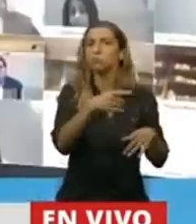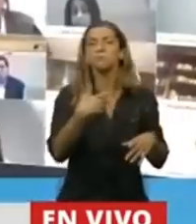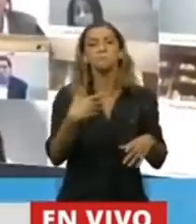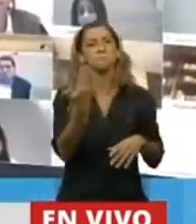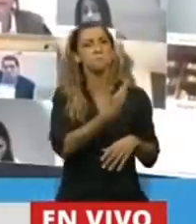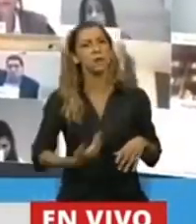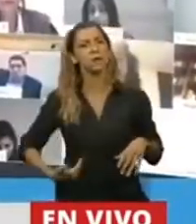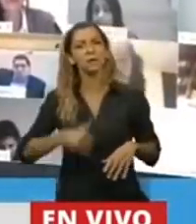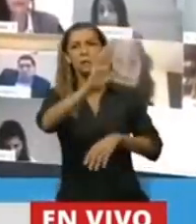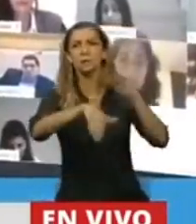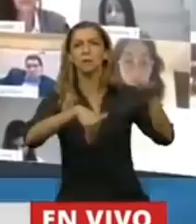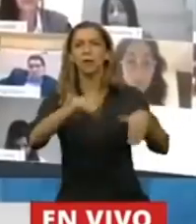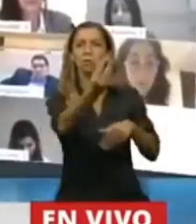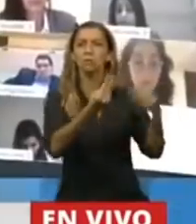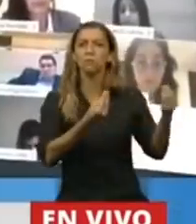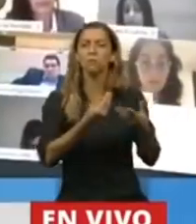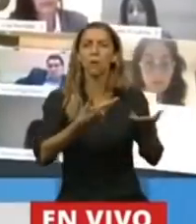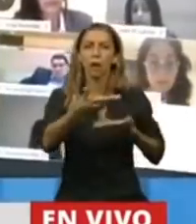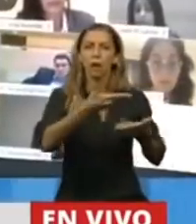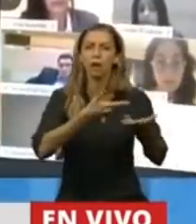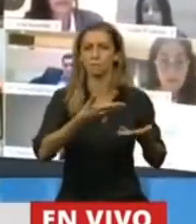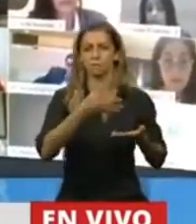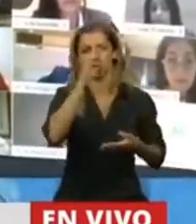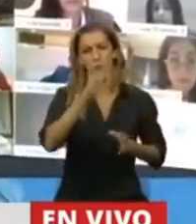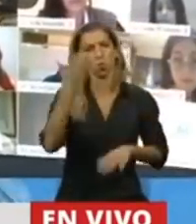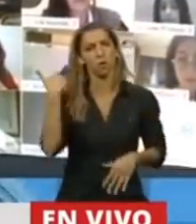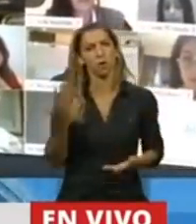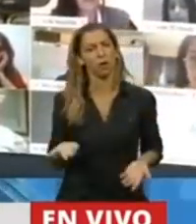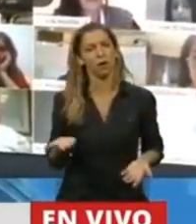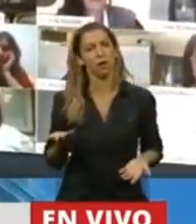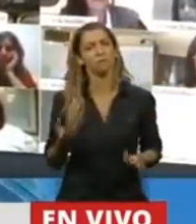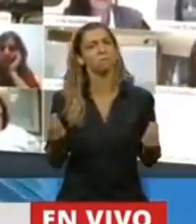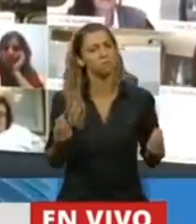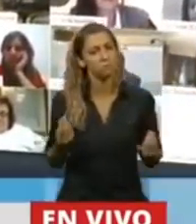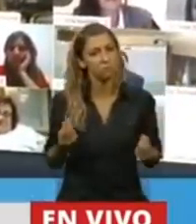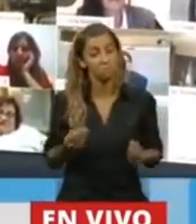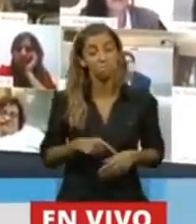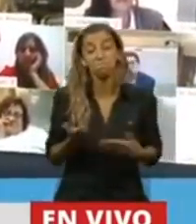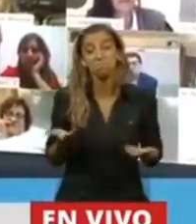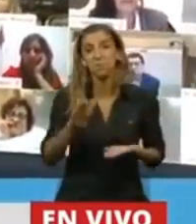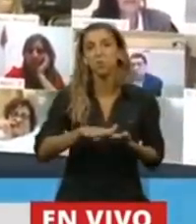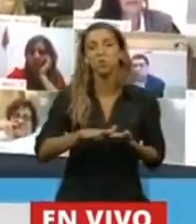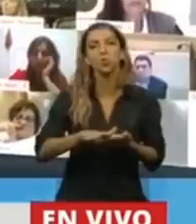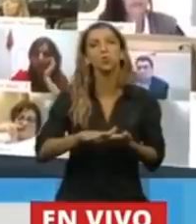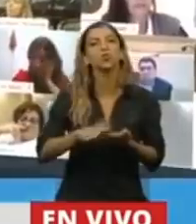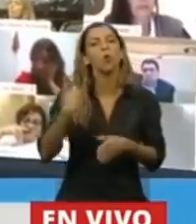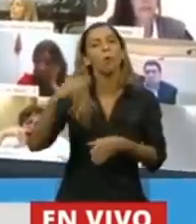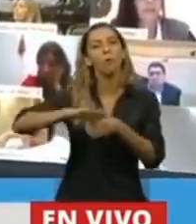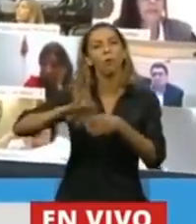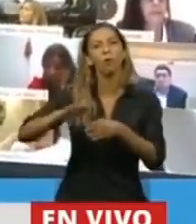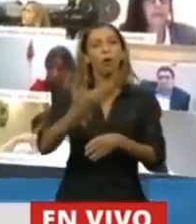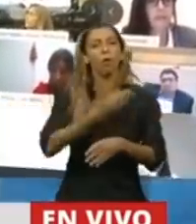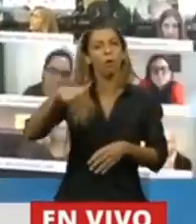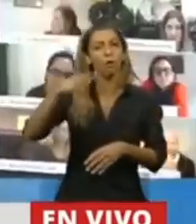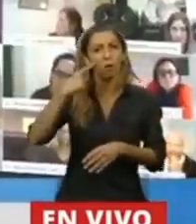presidente, nunca. El endeudamiento, por ejemplo, con el Fondo Monetario Internacional de 44 mil